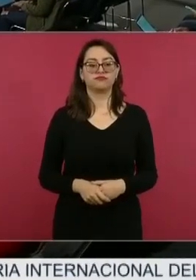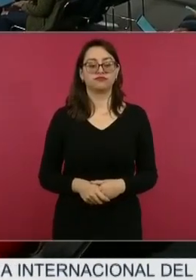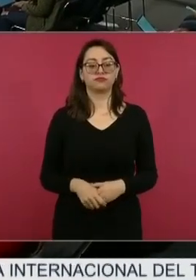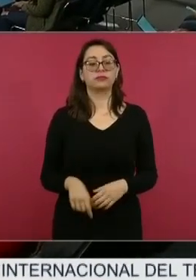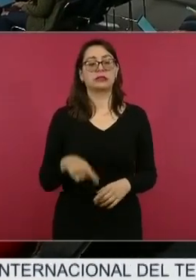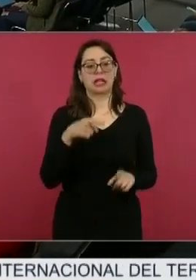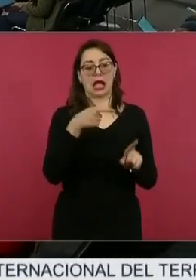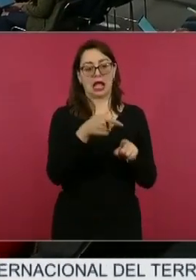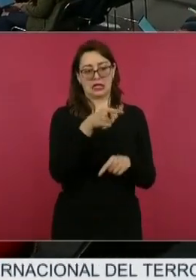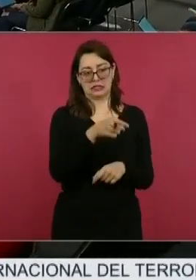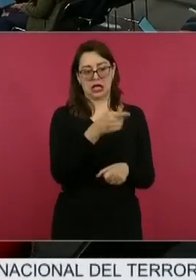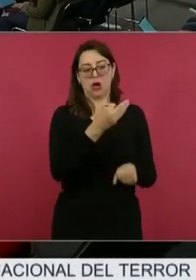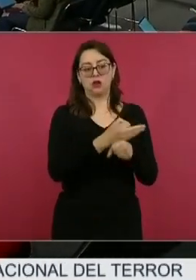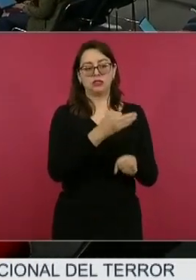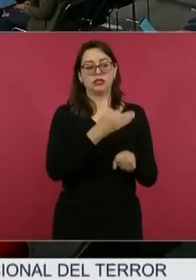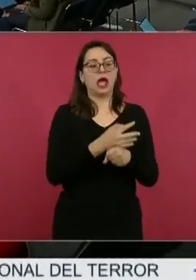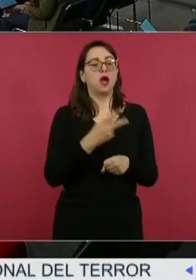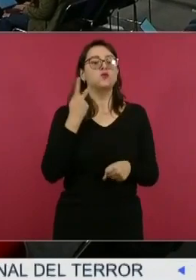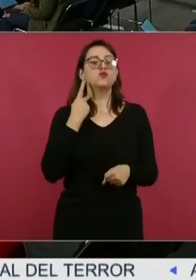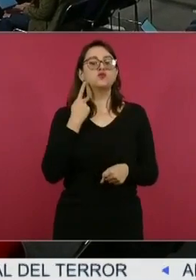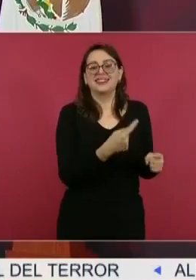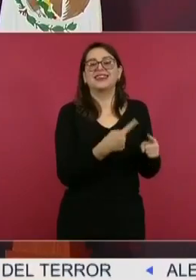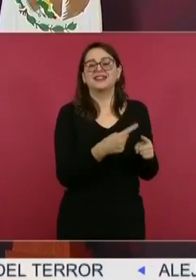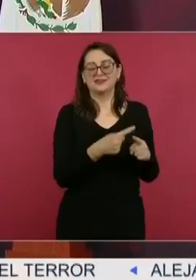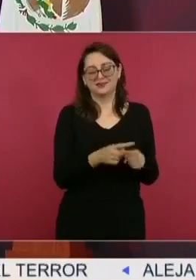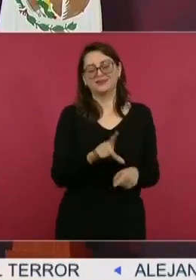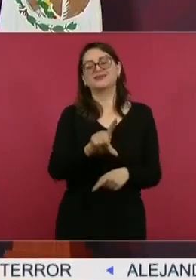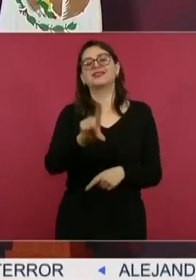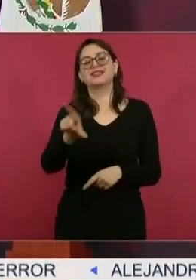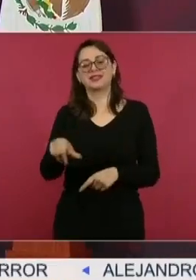secretario de Derechos Humanos, Población y Migración. A partir de hoy.